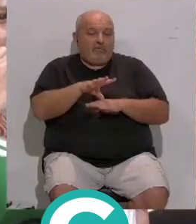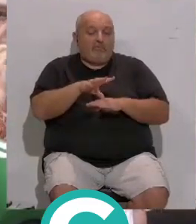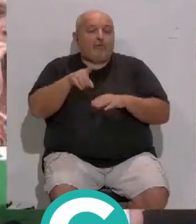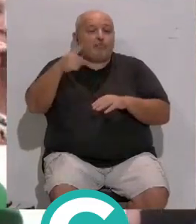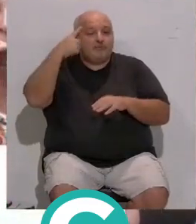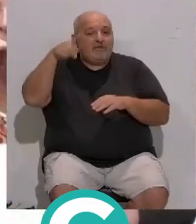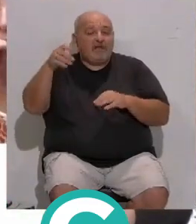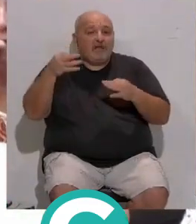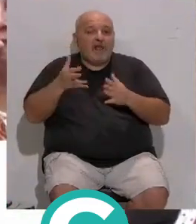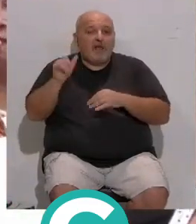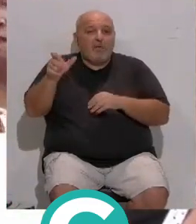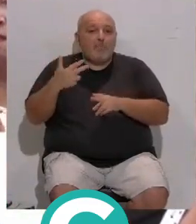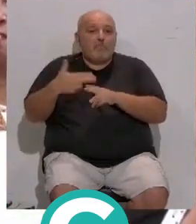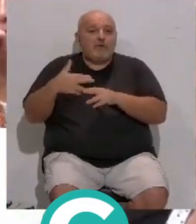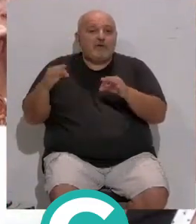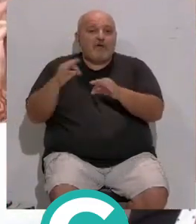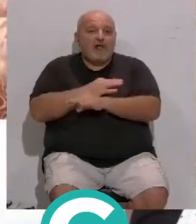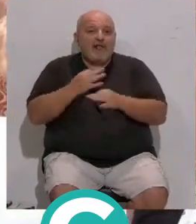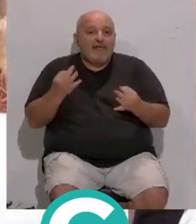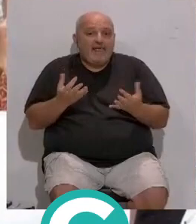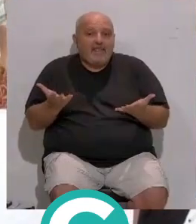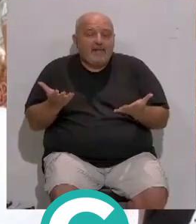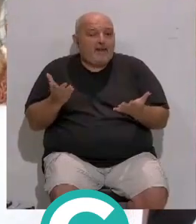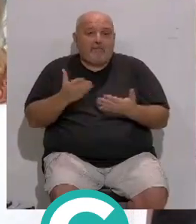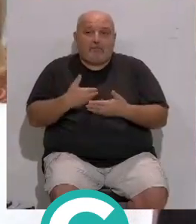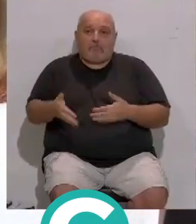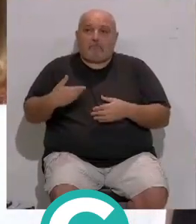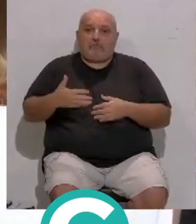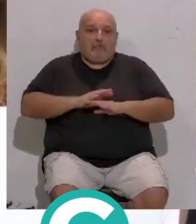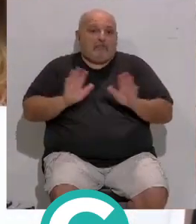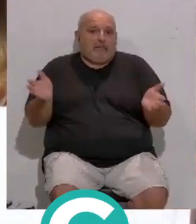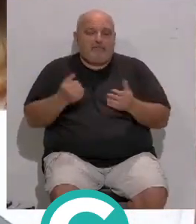tú sabes lo que pasa aquí... ...si un político se equivoca... ...que no pasa nada.